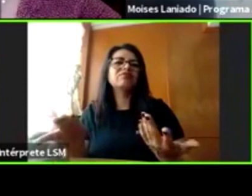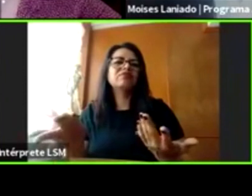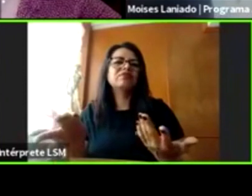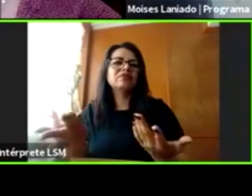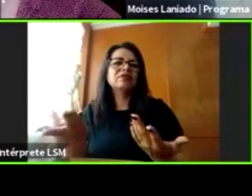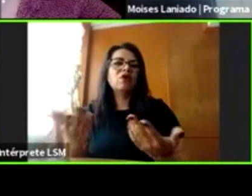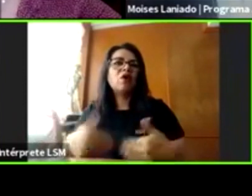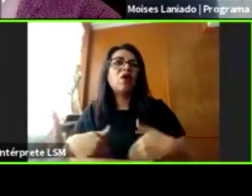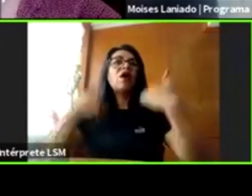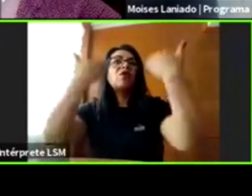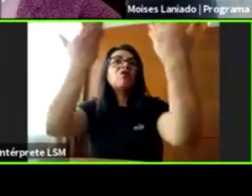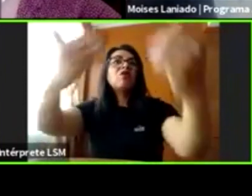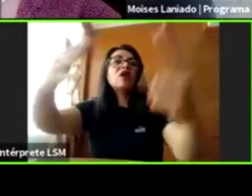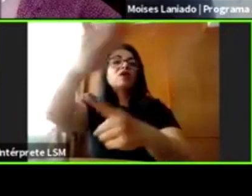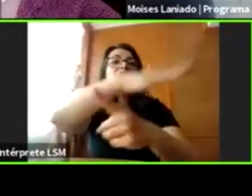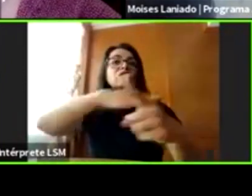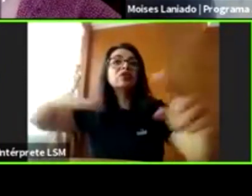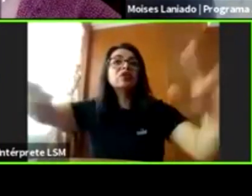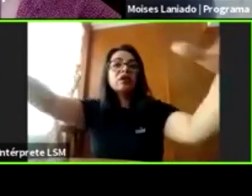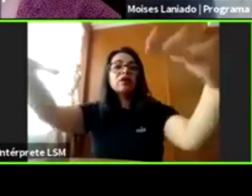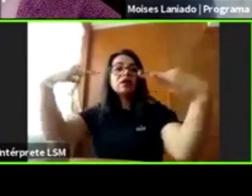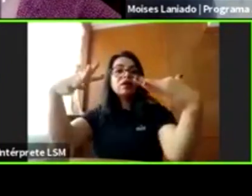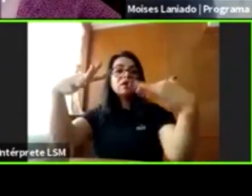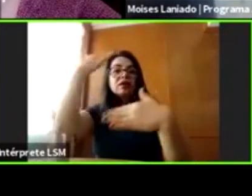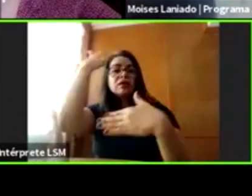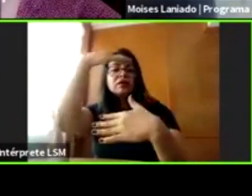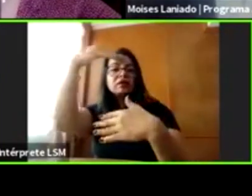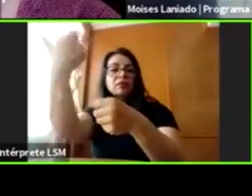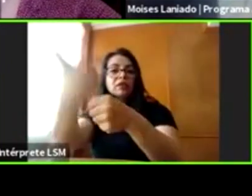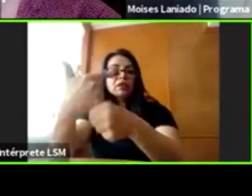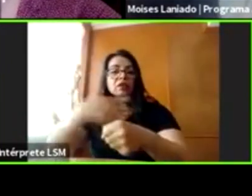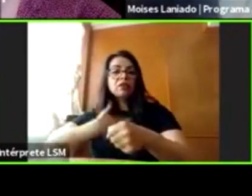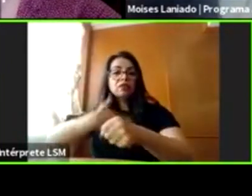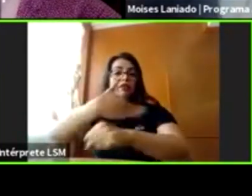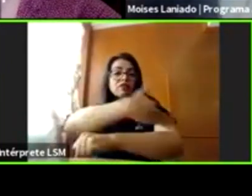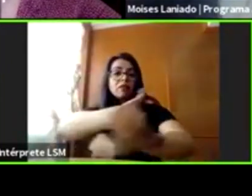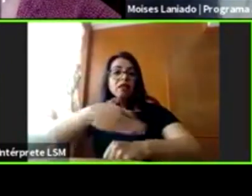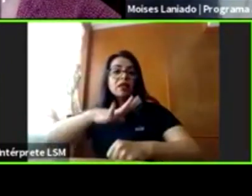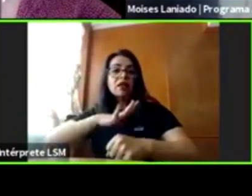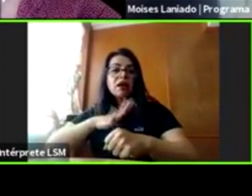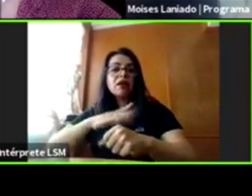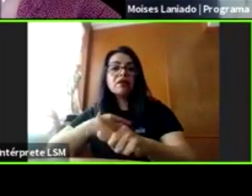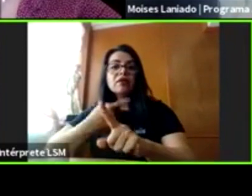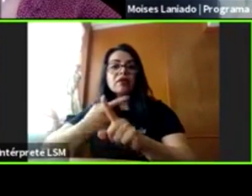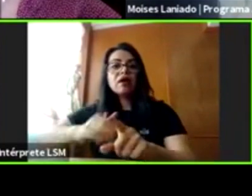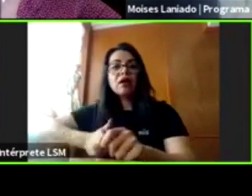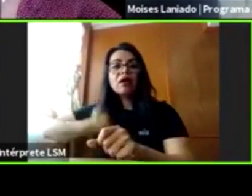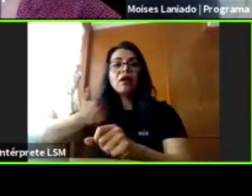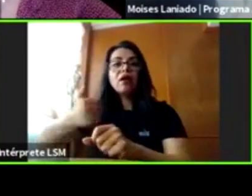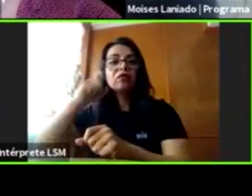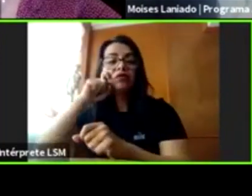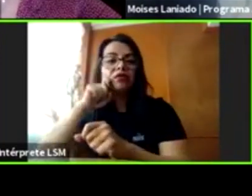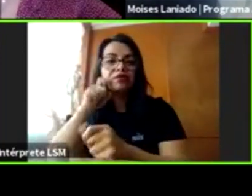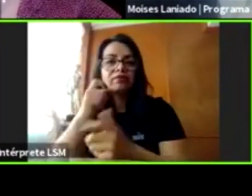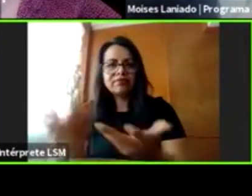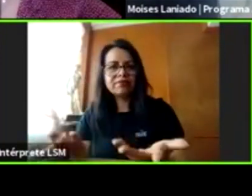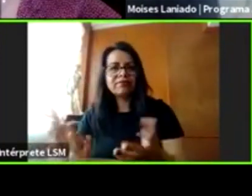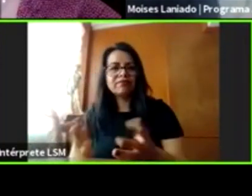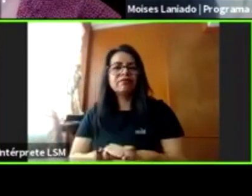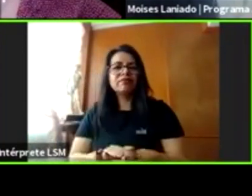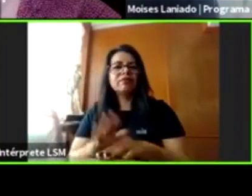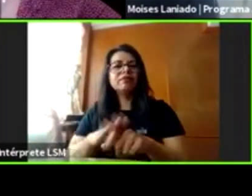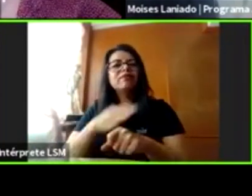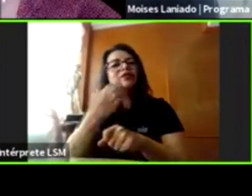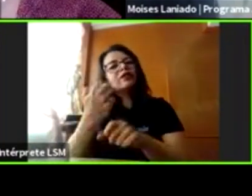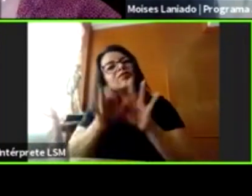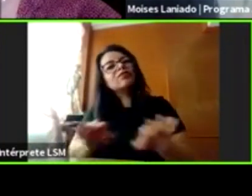sabe, se hace público. Y lo comprendo perfectamente, sin embargo, aunque no lo justifico, ¿no? Pero, por eso es